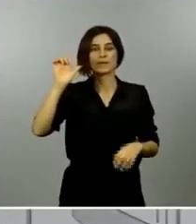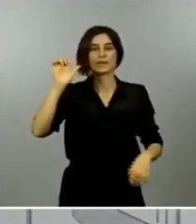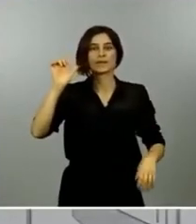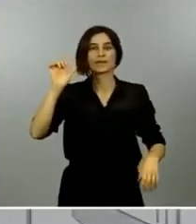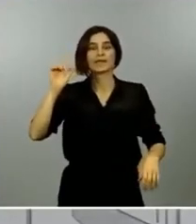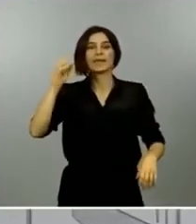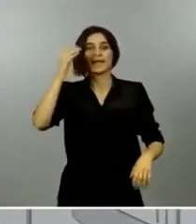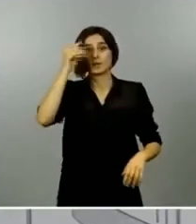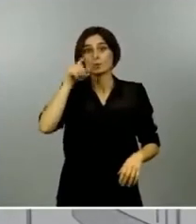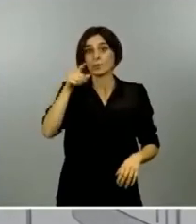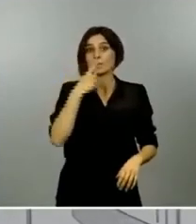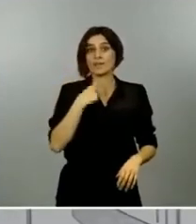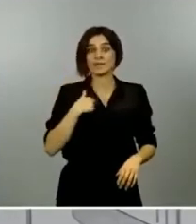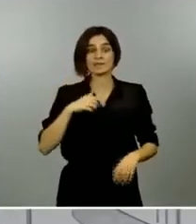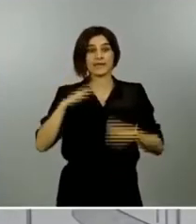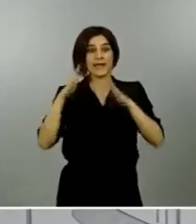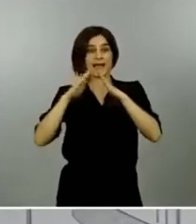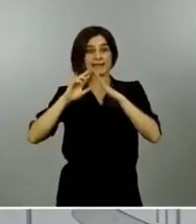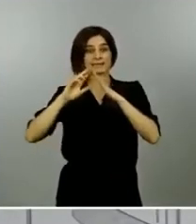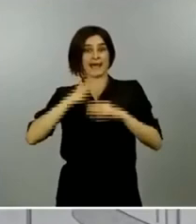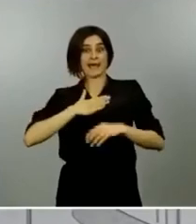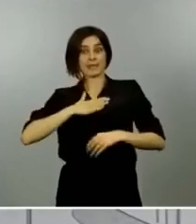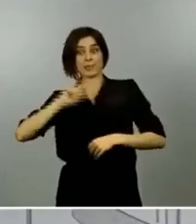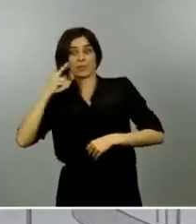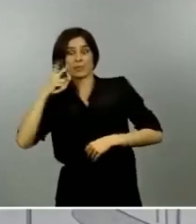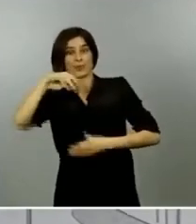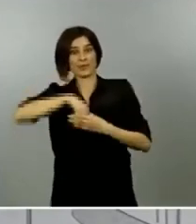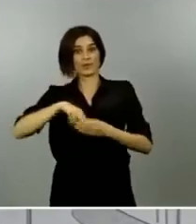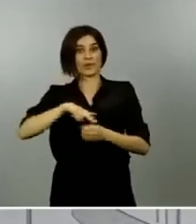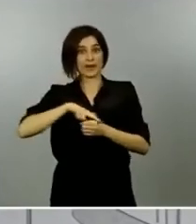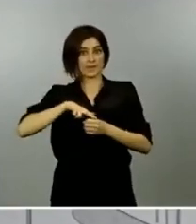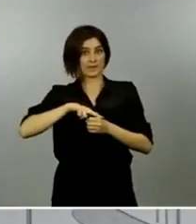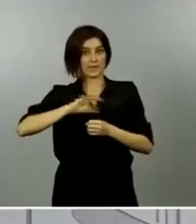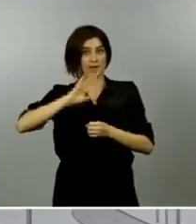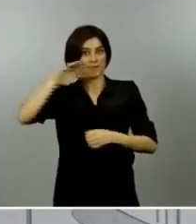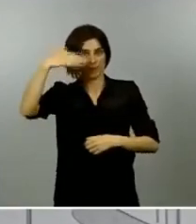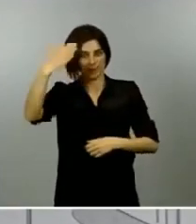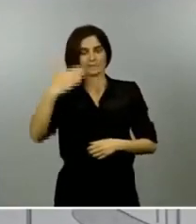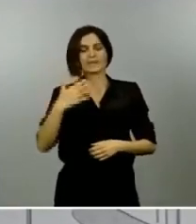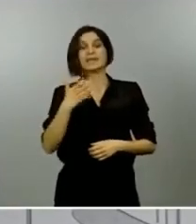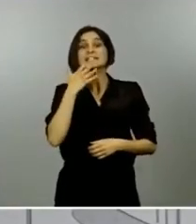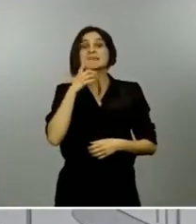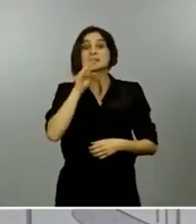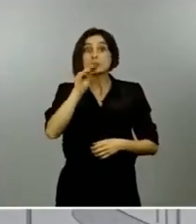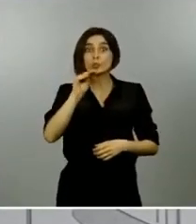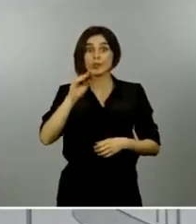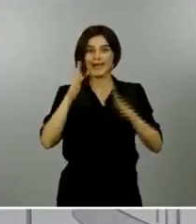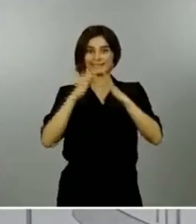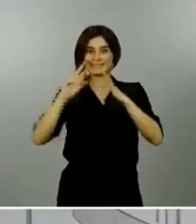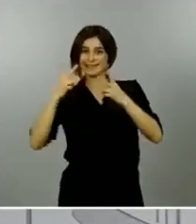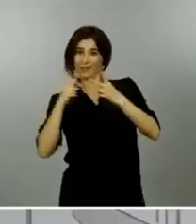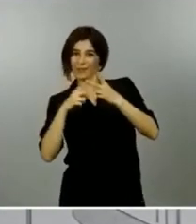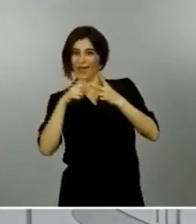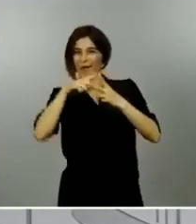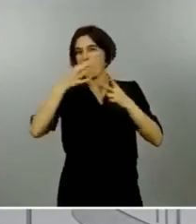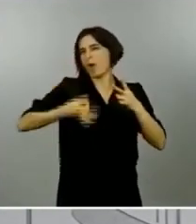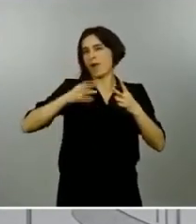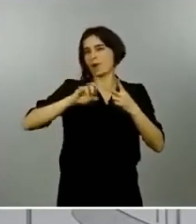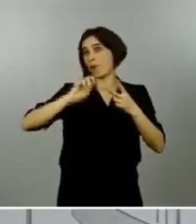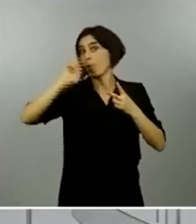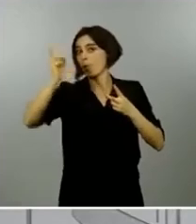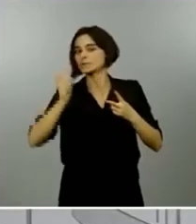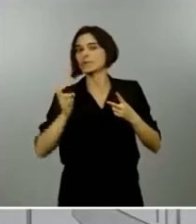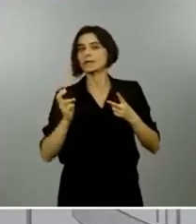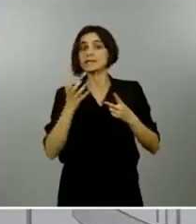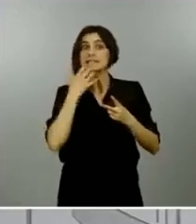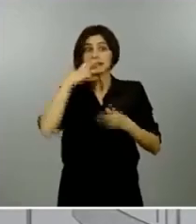o en otra provincia si es dentro de la provincia usted puede ir a esa segunda residencia si es fuera de la provincia en caso de que el gobierno autonómico haya aceptado